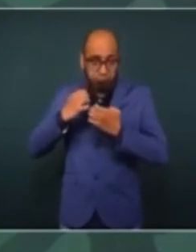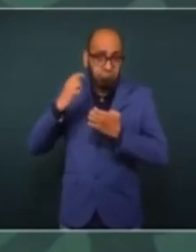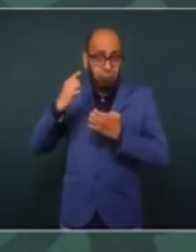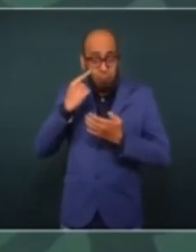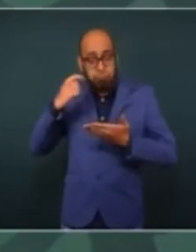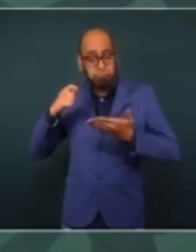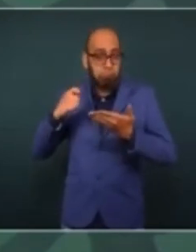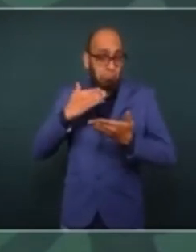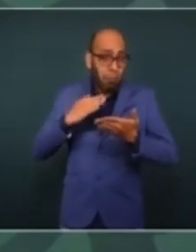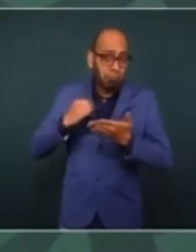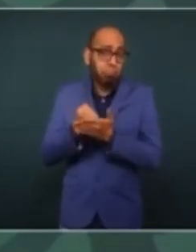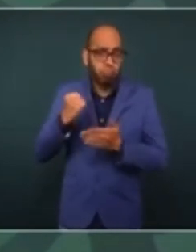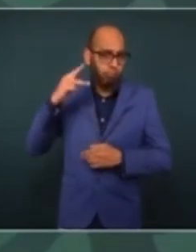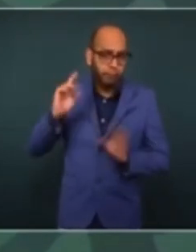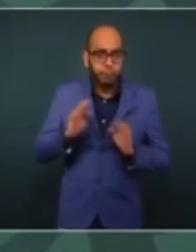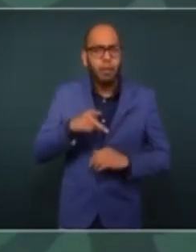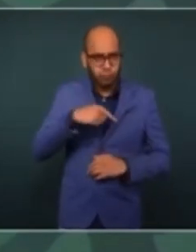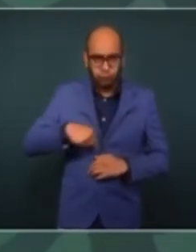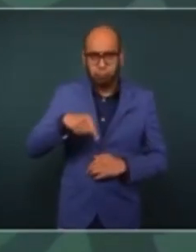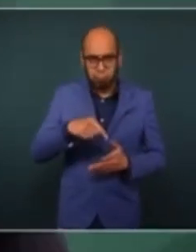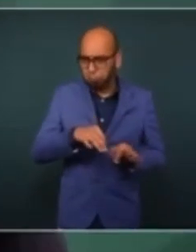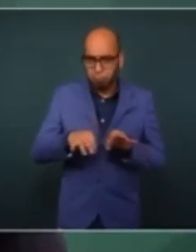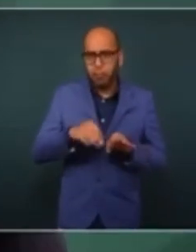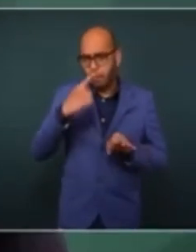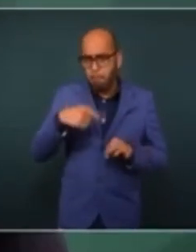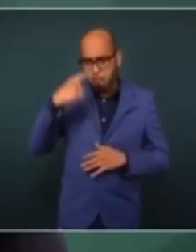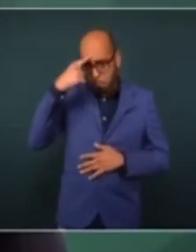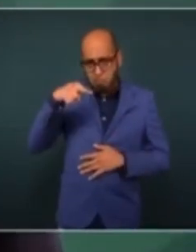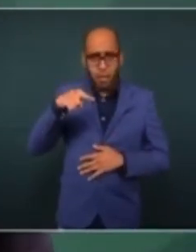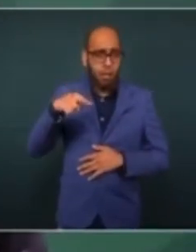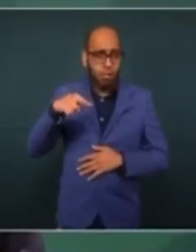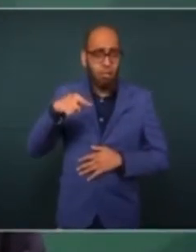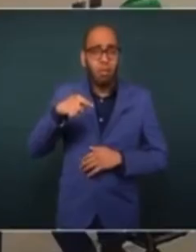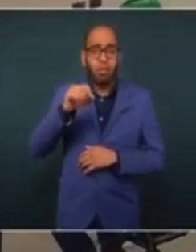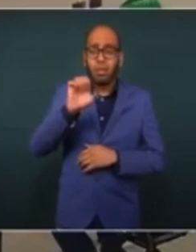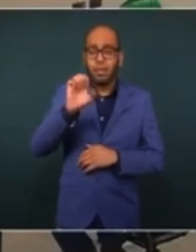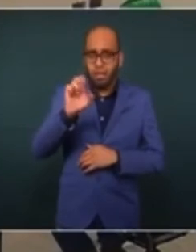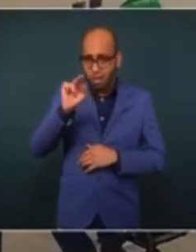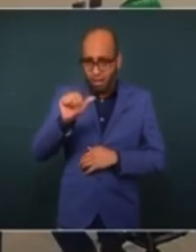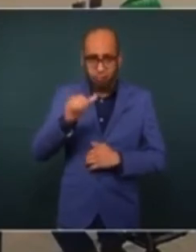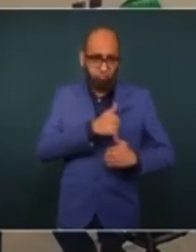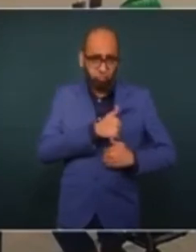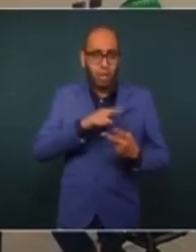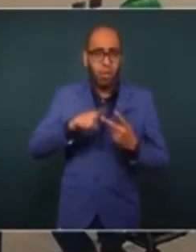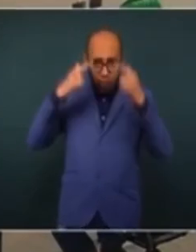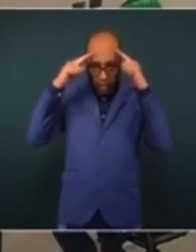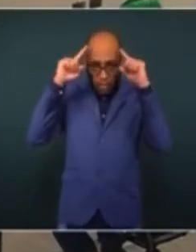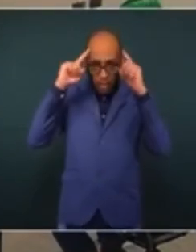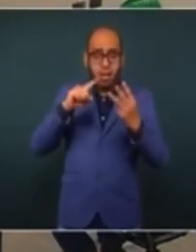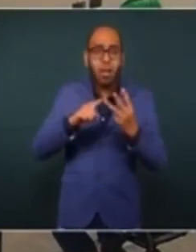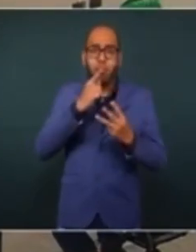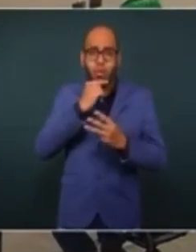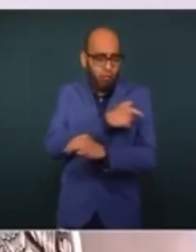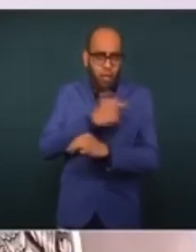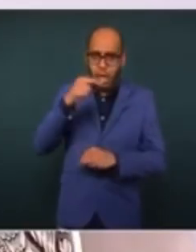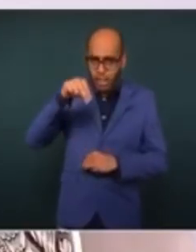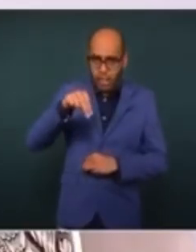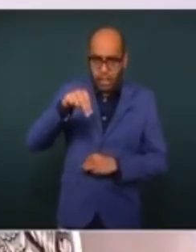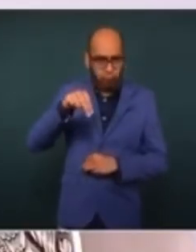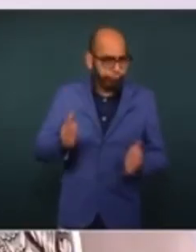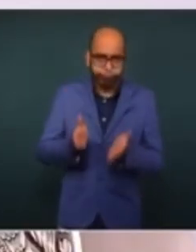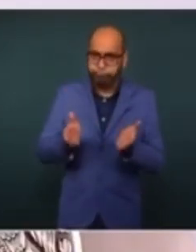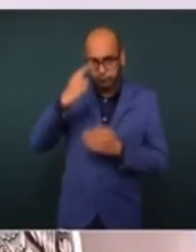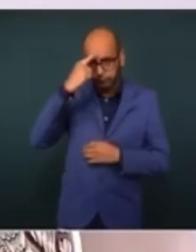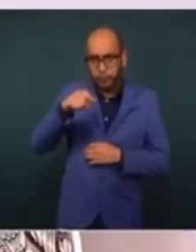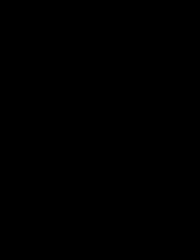de que se siga contando con el apoyo de la Secretaría de la Defensa y de la Secretaría de Marina y que se consolide la Guardia Nacional para garantizar la